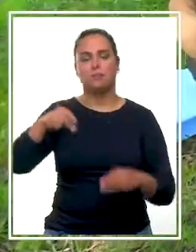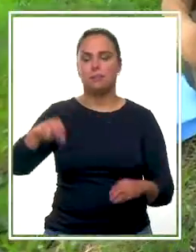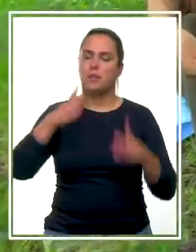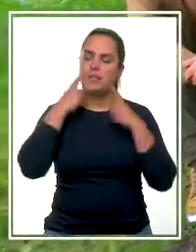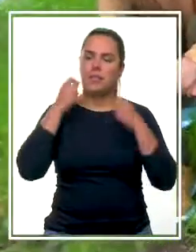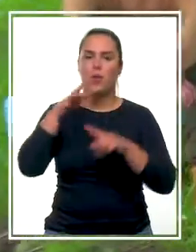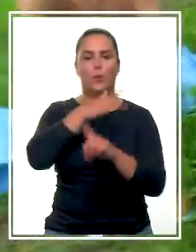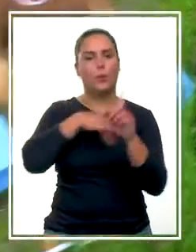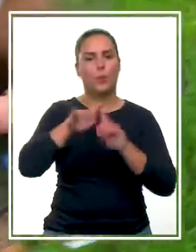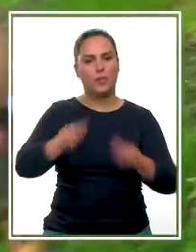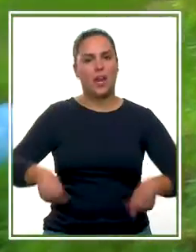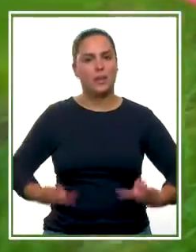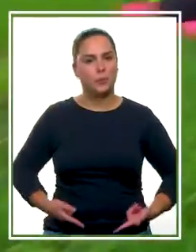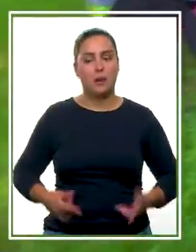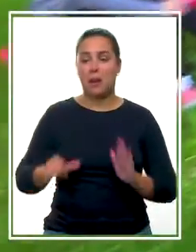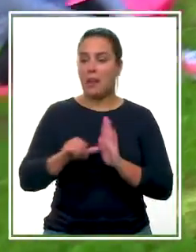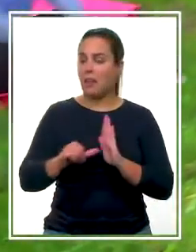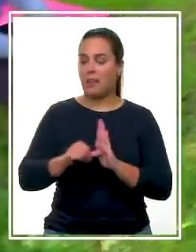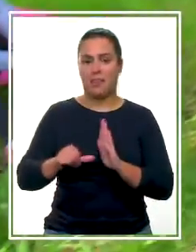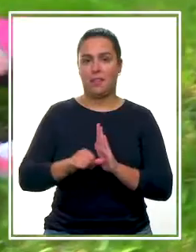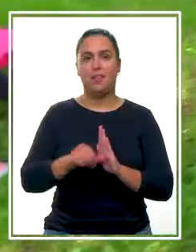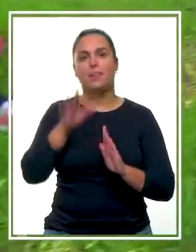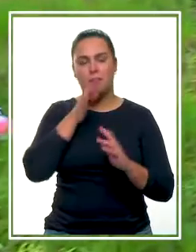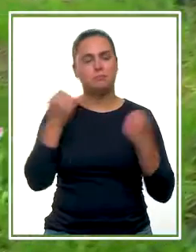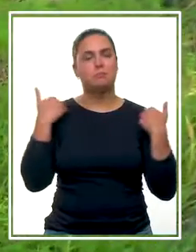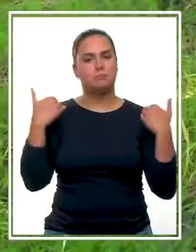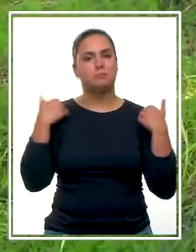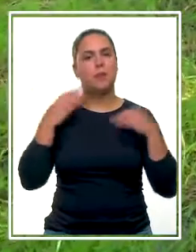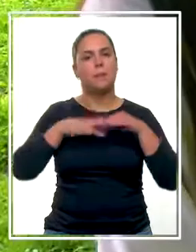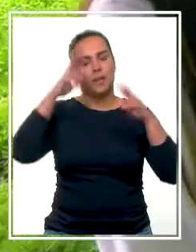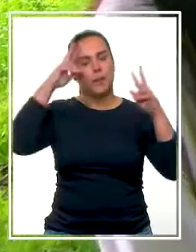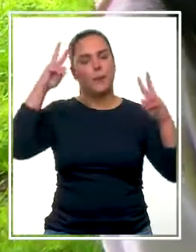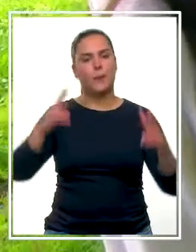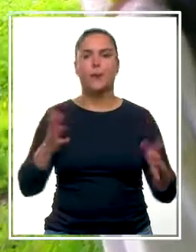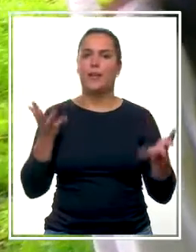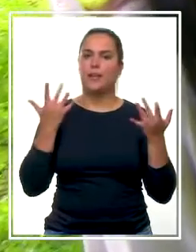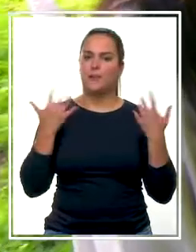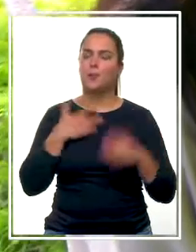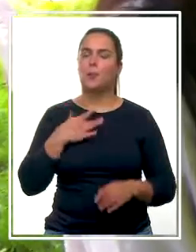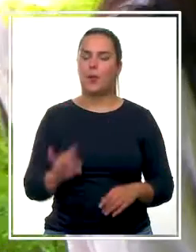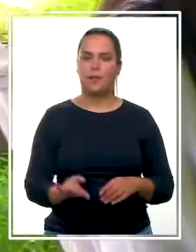saludable por un entorno natural cercano que invite a practicar ejercicios de relajación al aire libre.